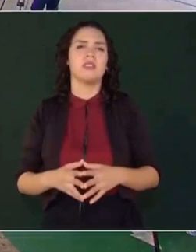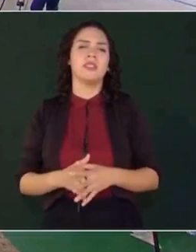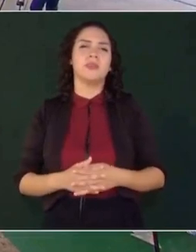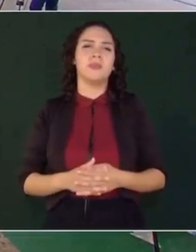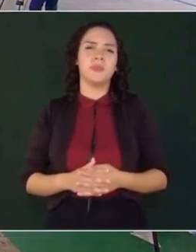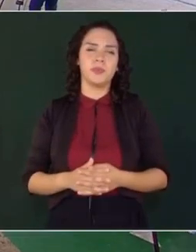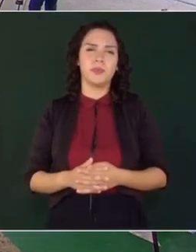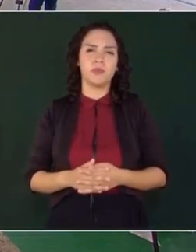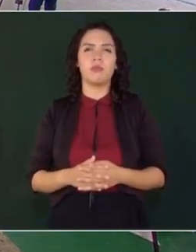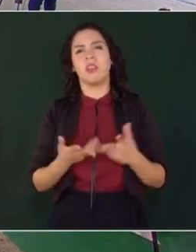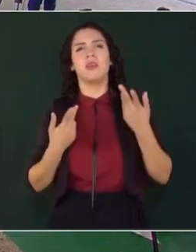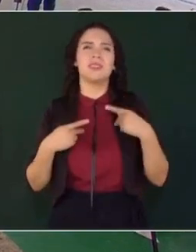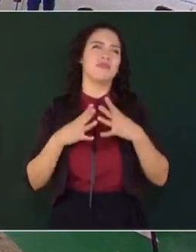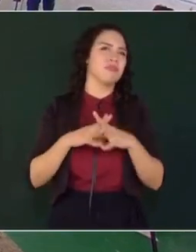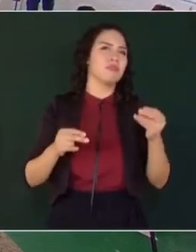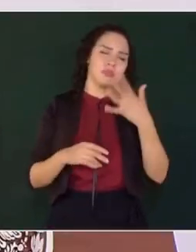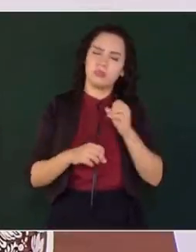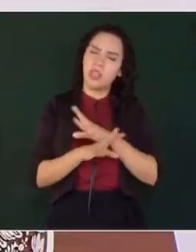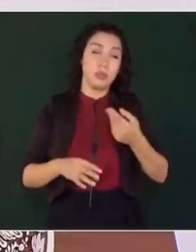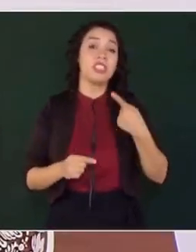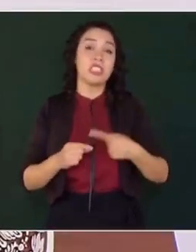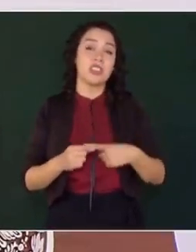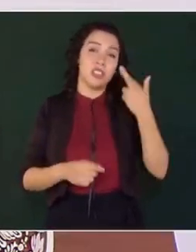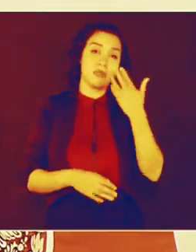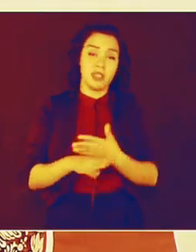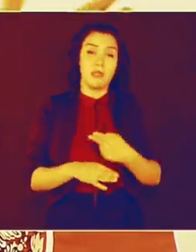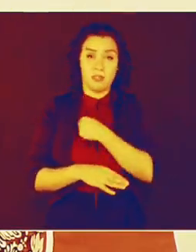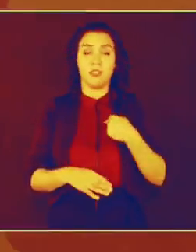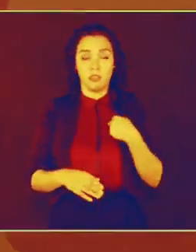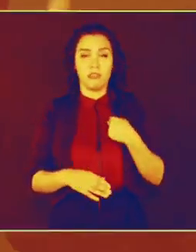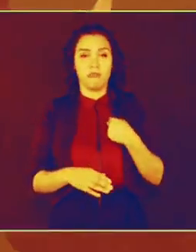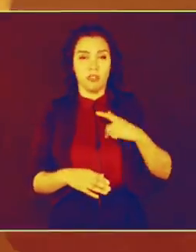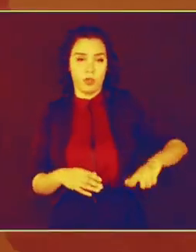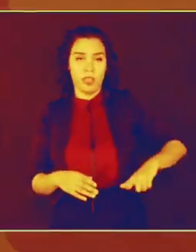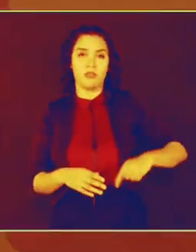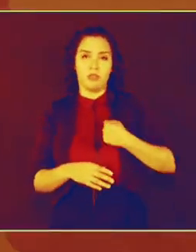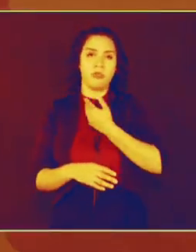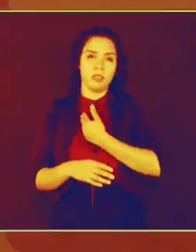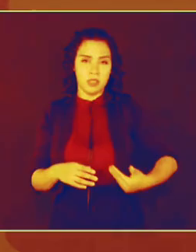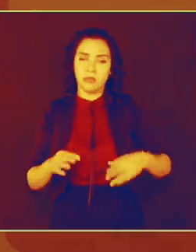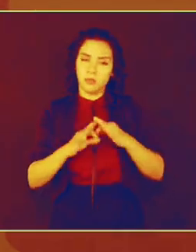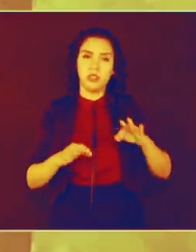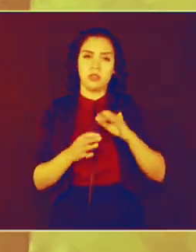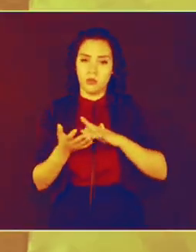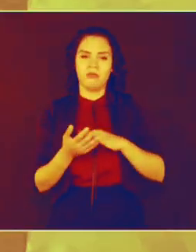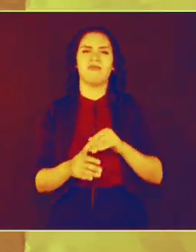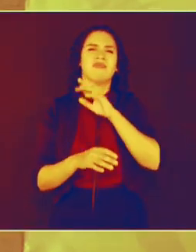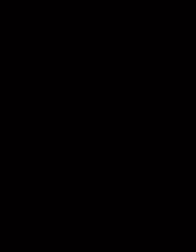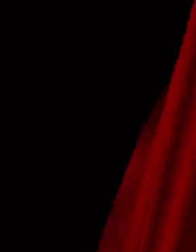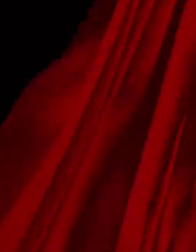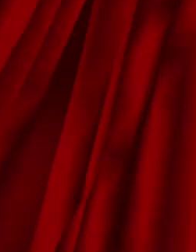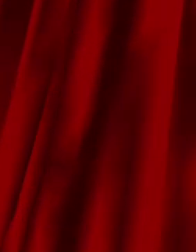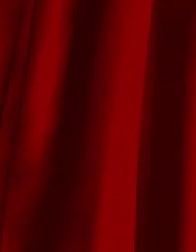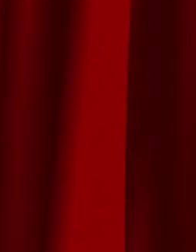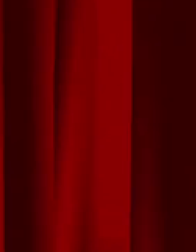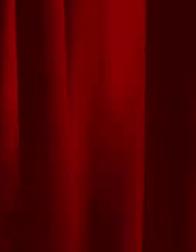personas desaparecidas. Pero es nuestra responsabilidad. Y no hay en Puerta ningún otro plan.